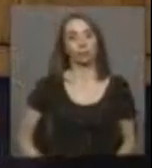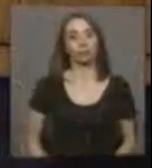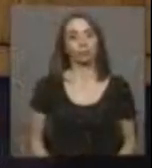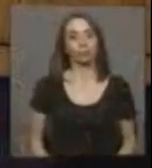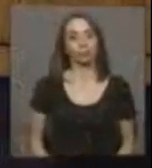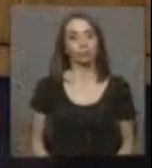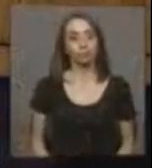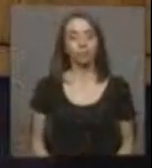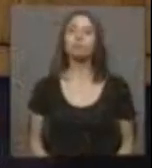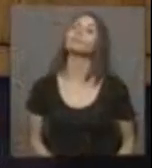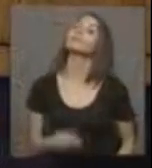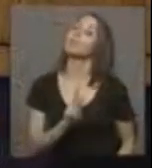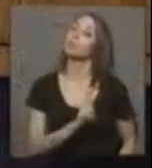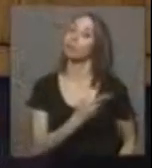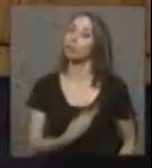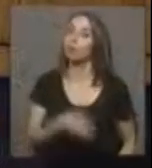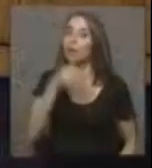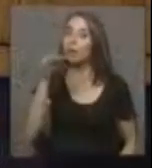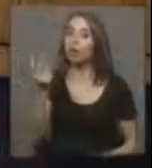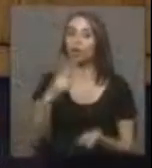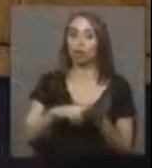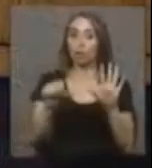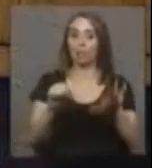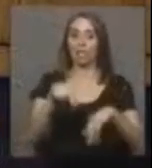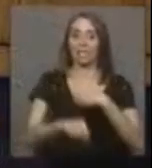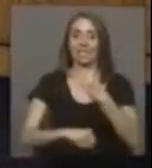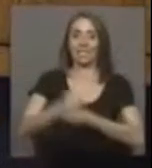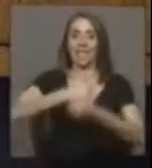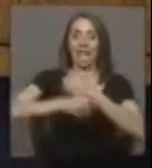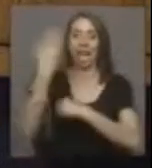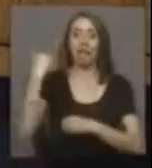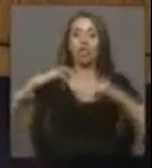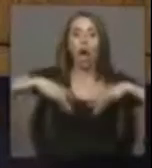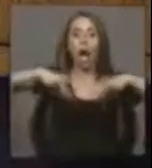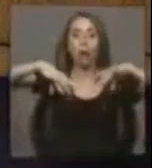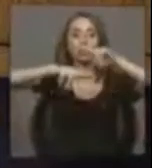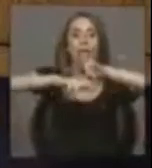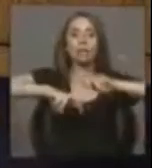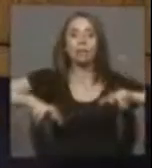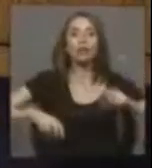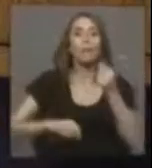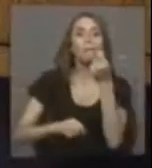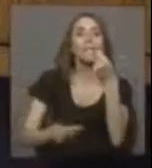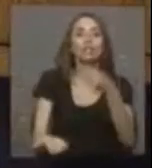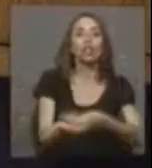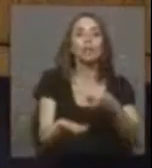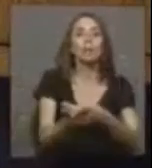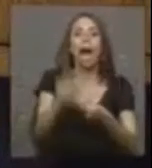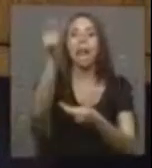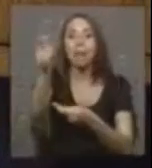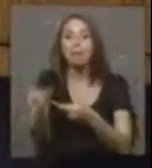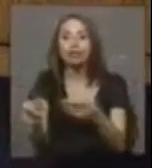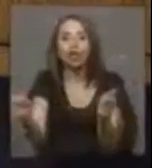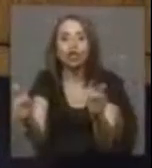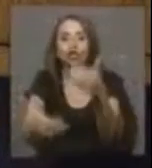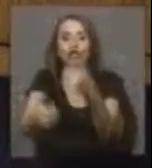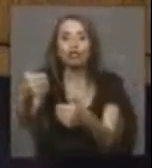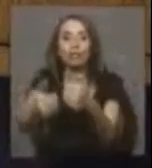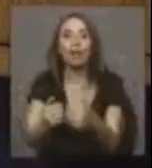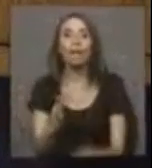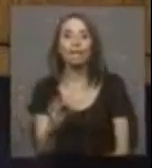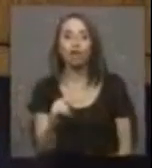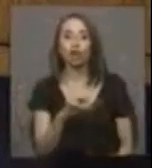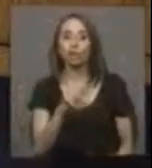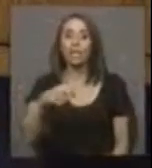Quiero decirle, señor Presidente, que en 2016, este año, Australia inició una investigación sobre el precio pagado productor. Fonterra pagaba